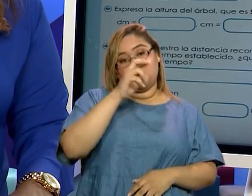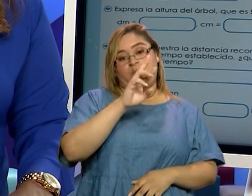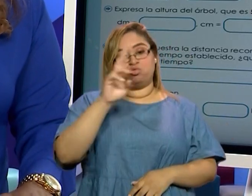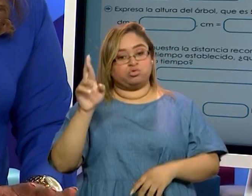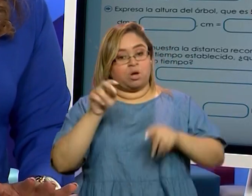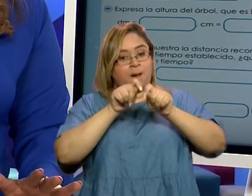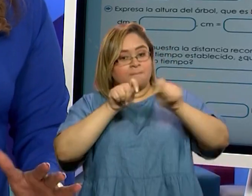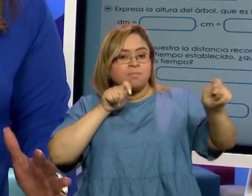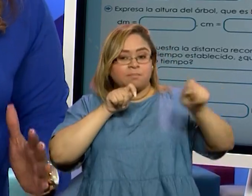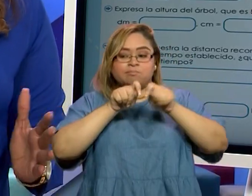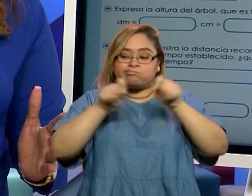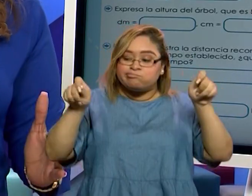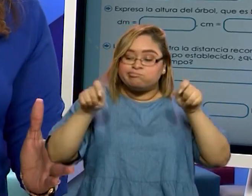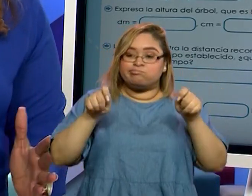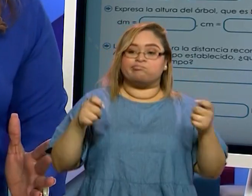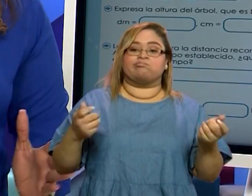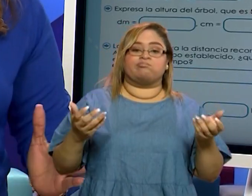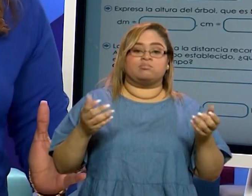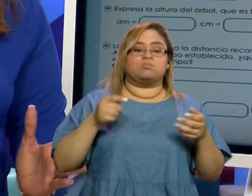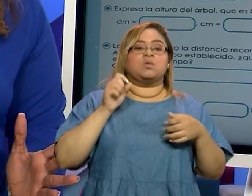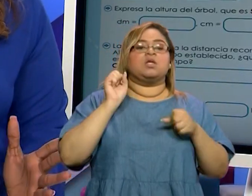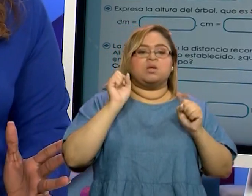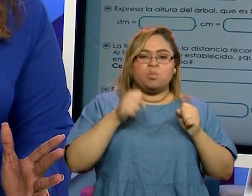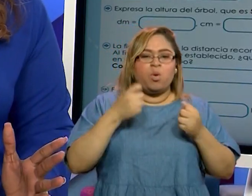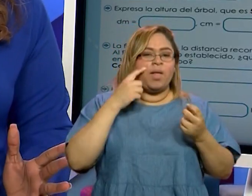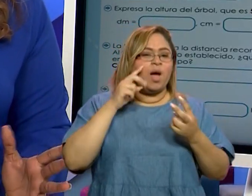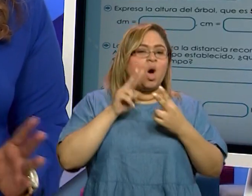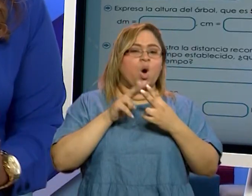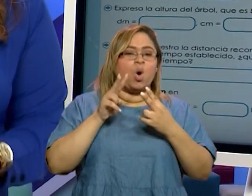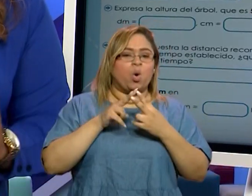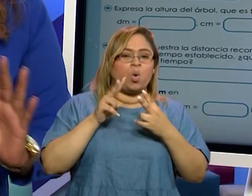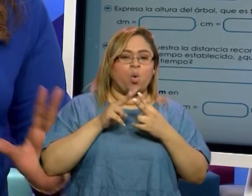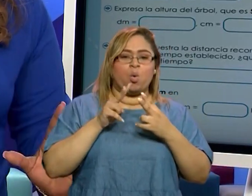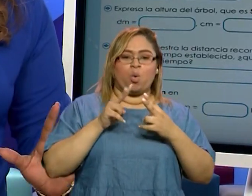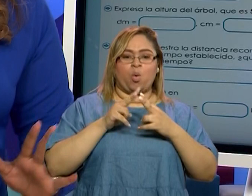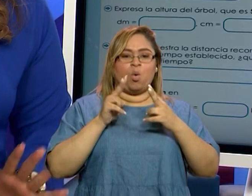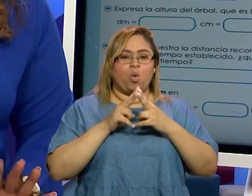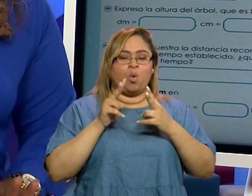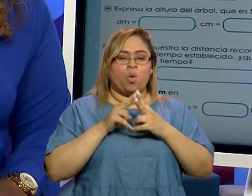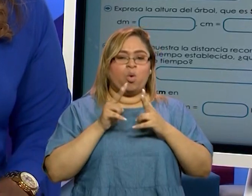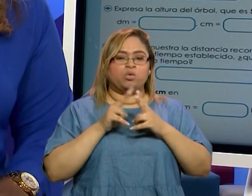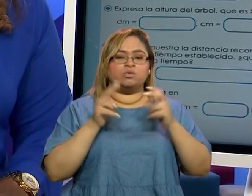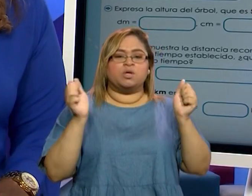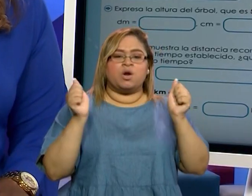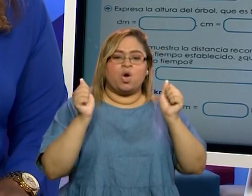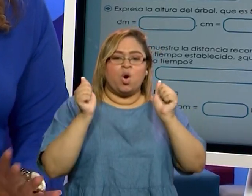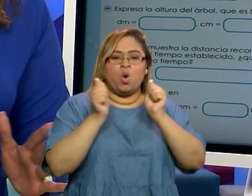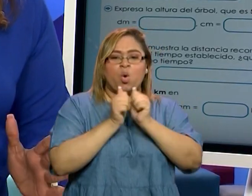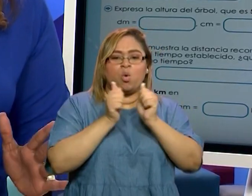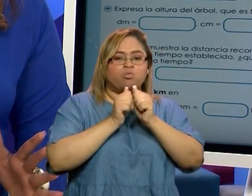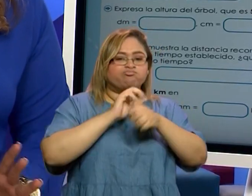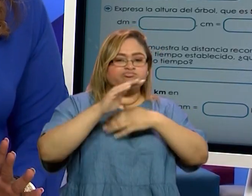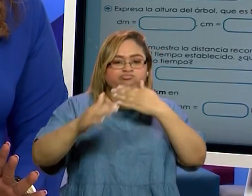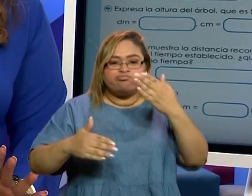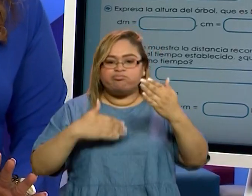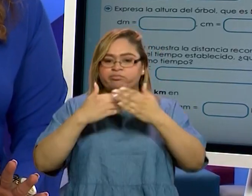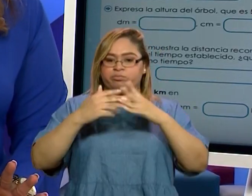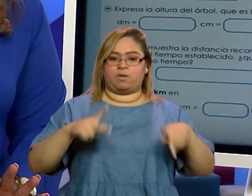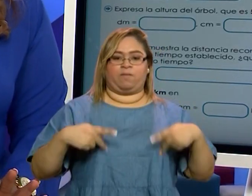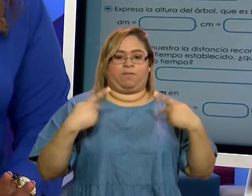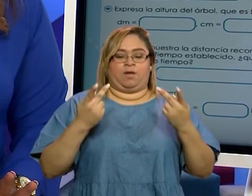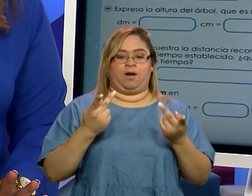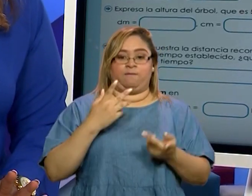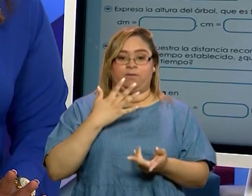de medida para que entonces puedan ir familiarizándose con todo lo que es de la vida real porque los aprendizajes son